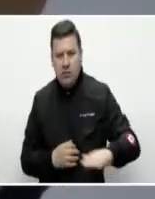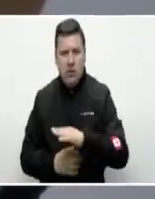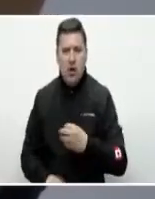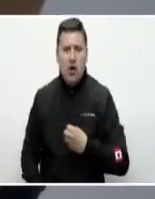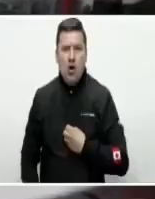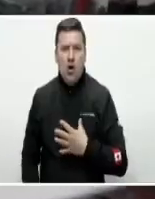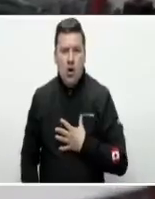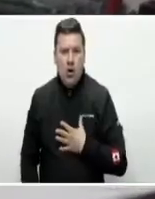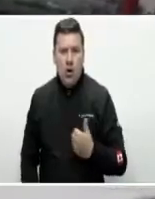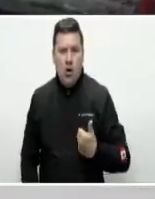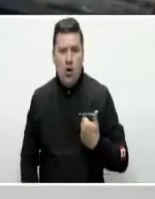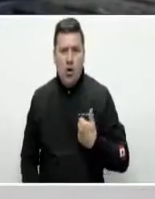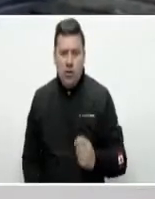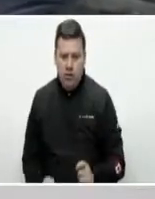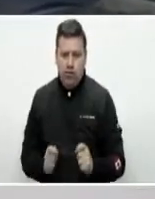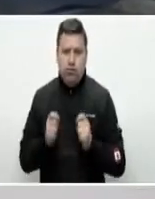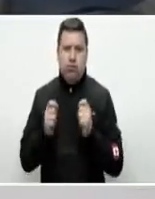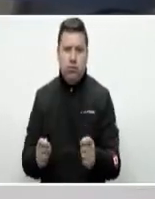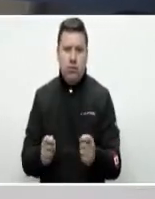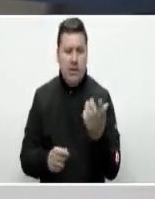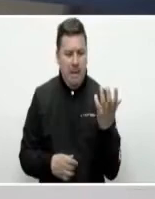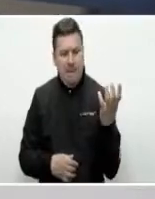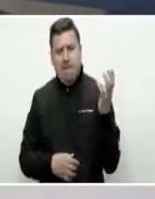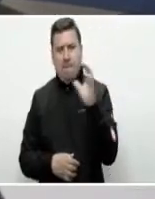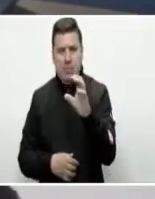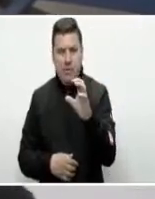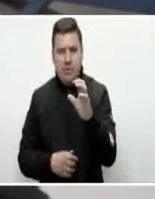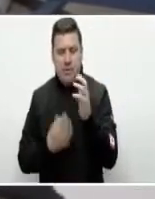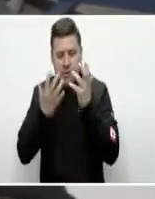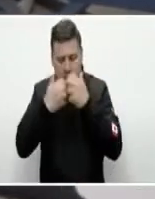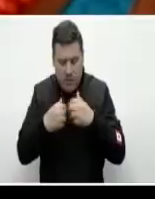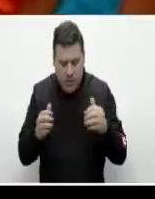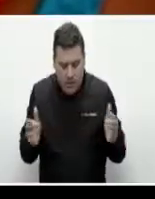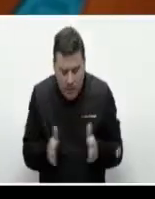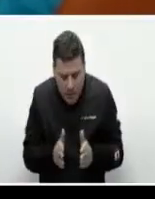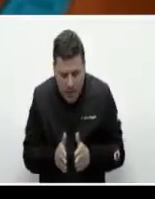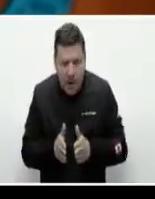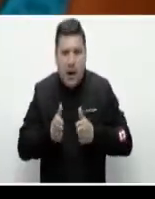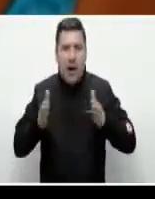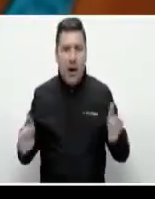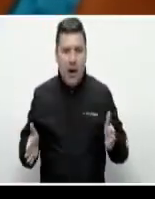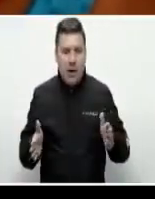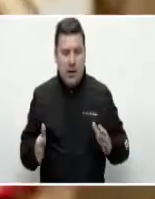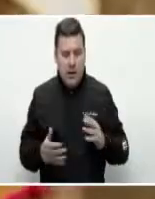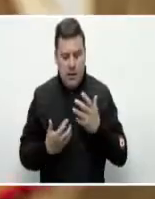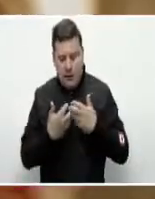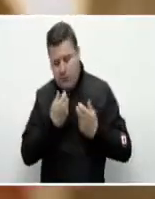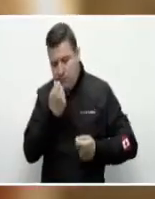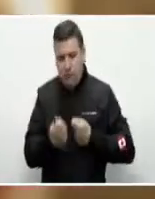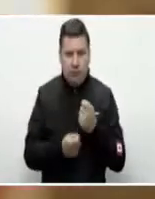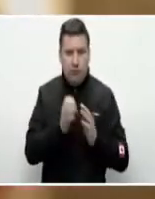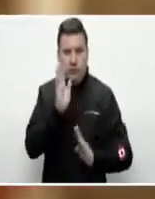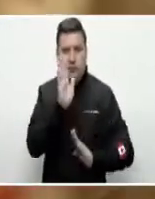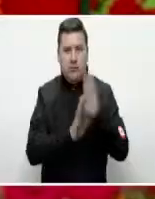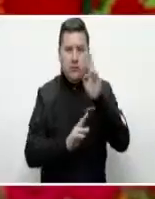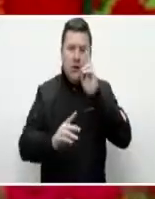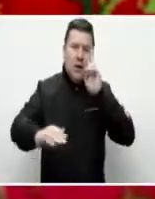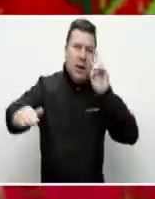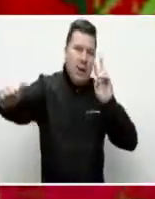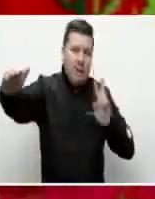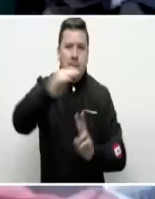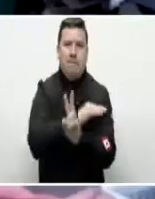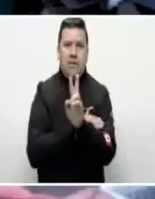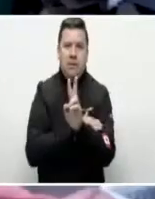oportunidades a la juventud. Un país donde la micro, pequeña y mediana empresa prospere, donde haya una visión